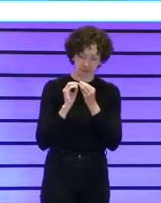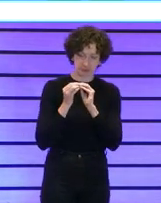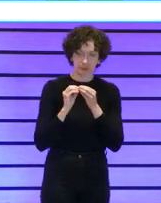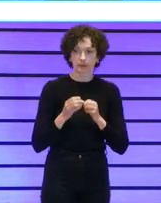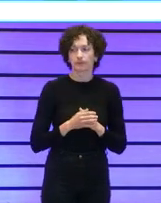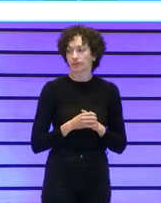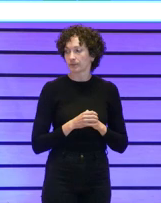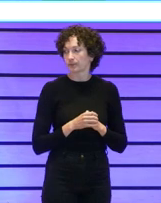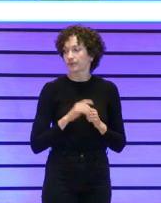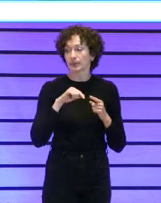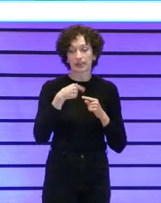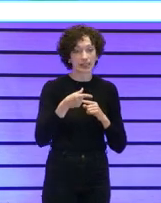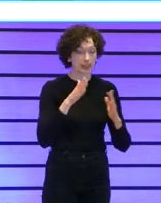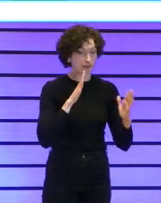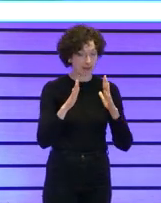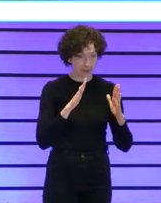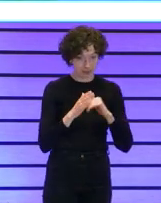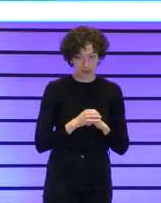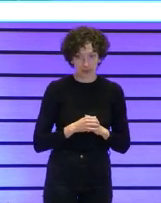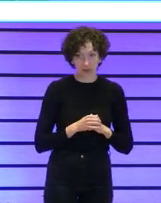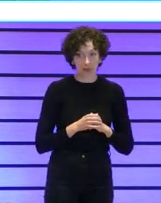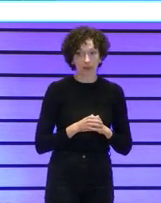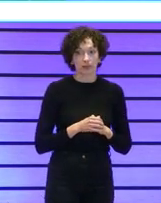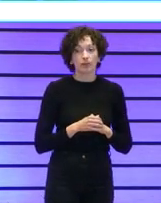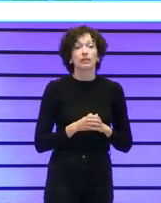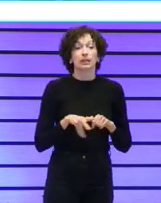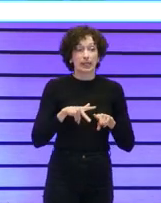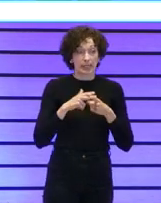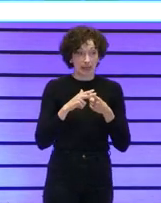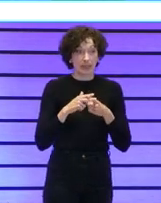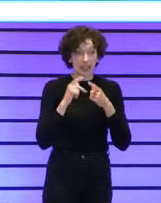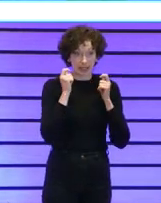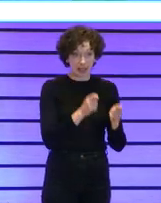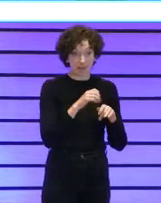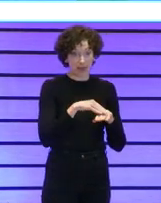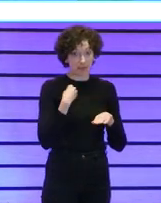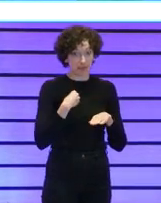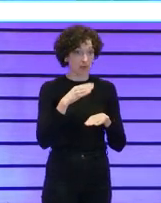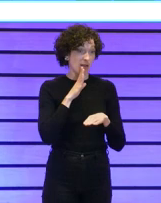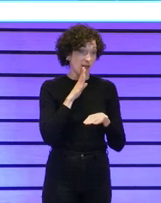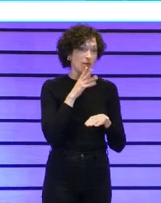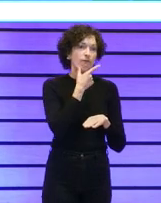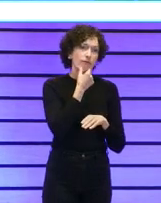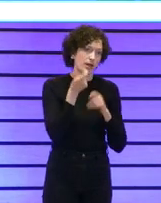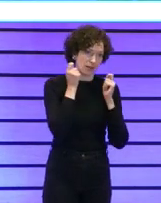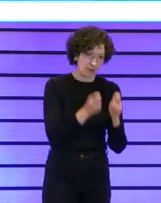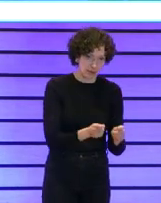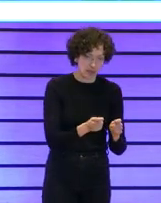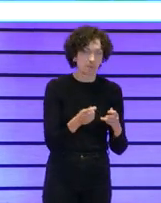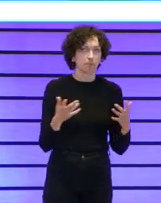la siguiente fase fue dar herramientas que facilitaran todo esto ¿vale? porque claro